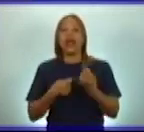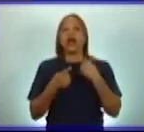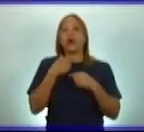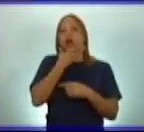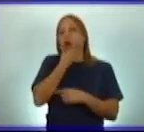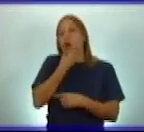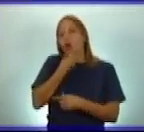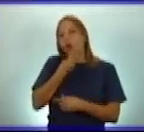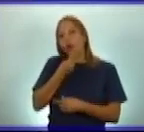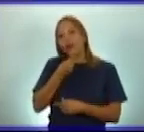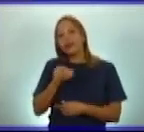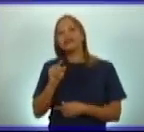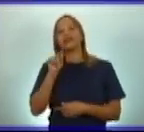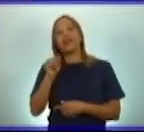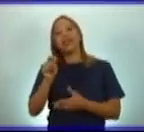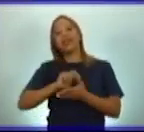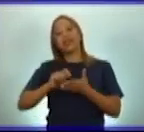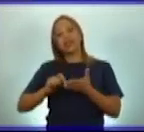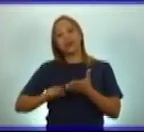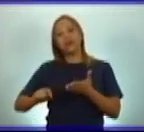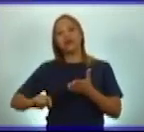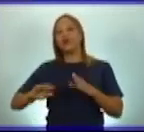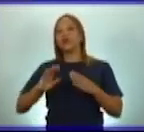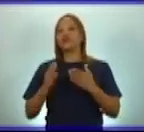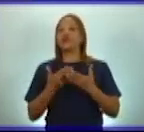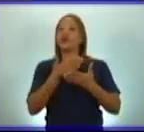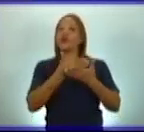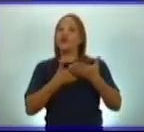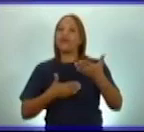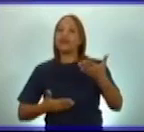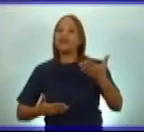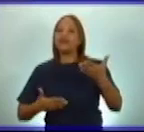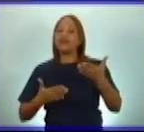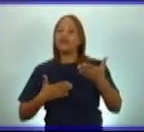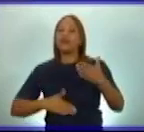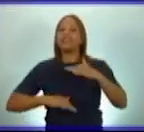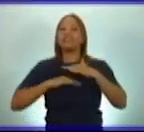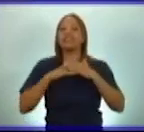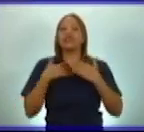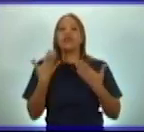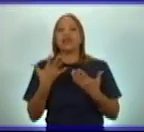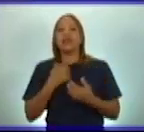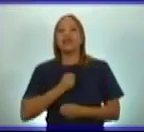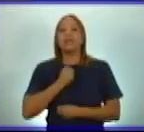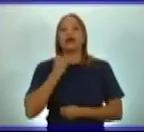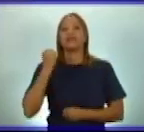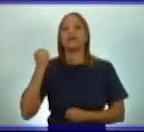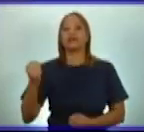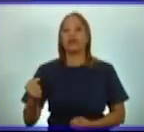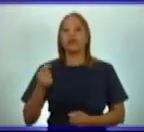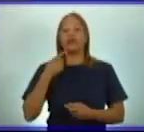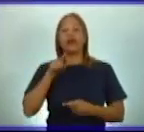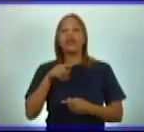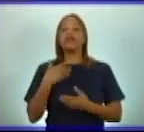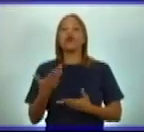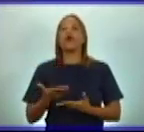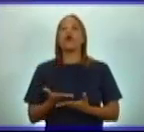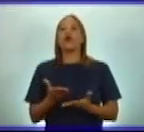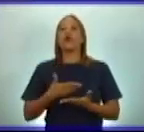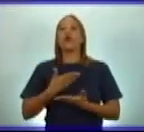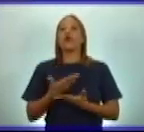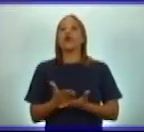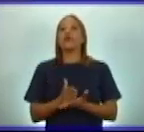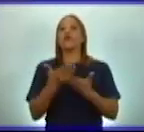joven, escribió estos versos llenos de patriotismo, que publicó en periódicos